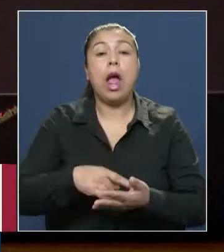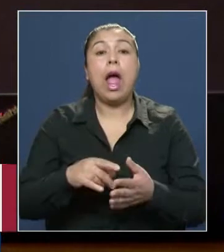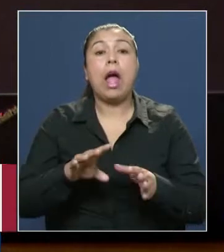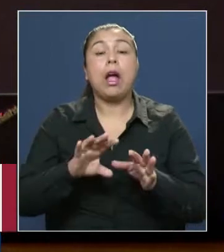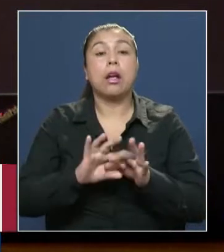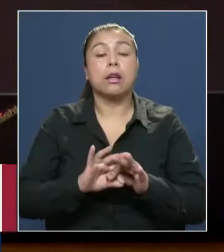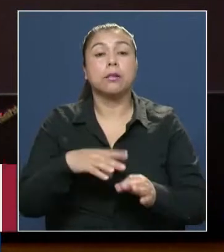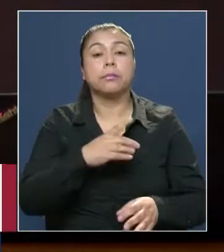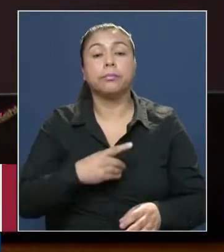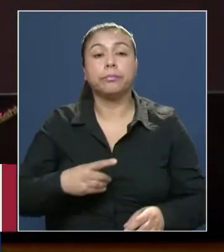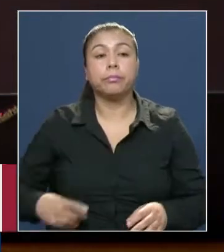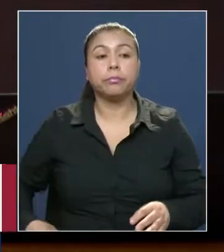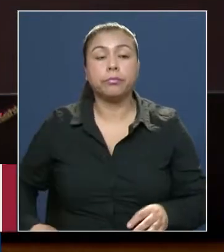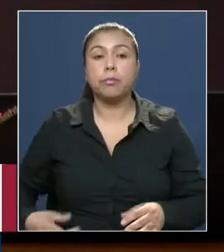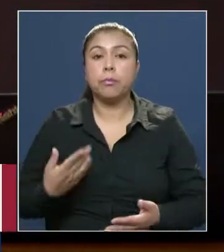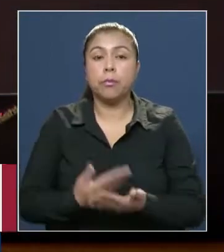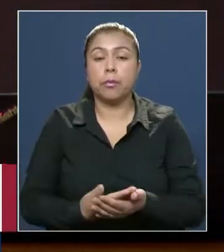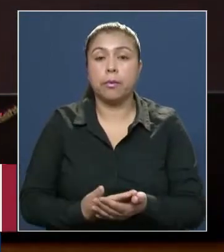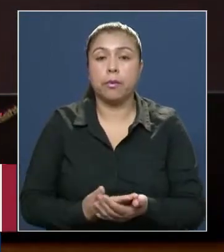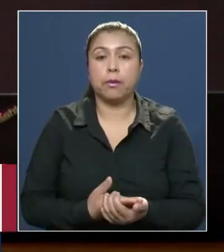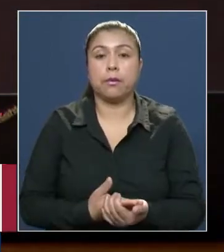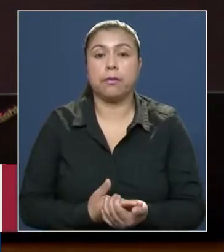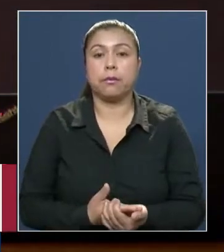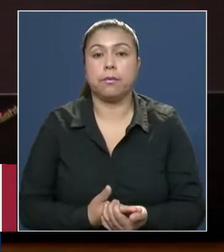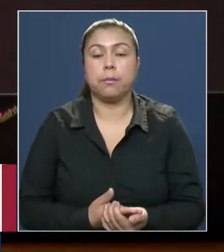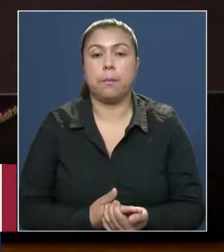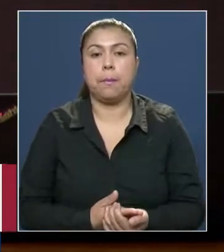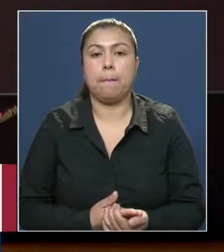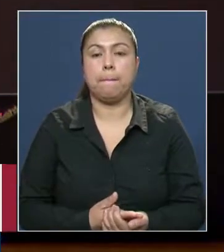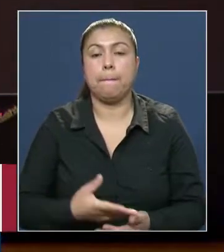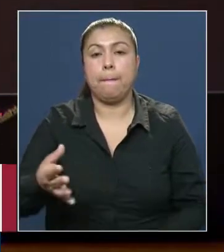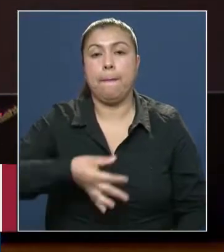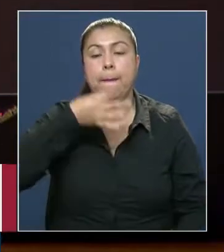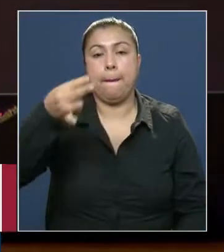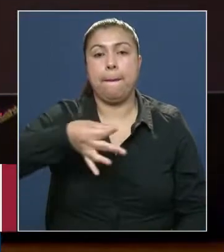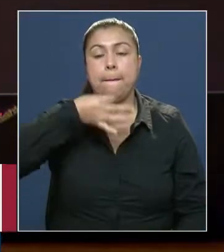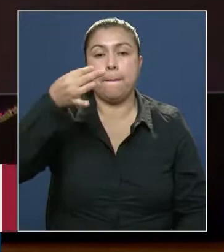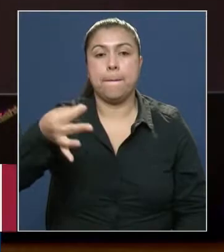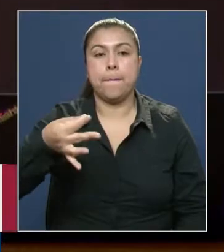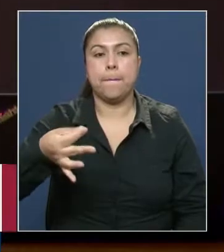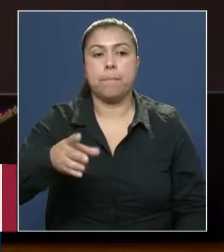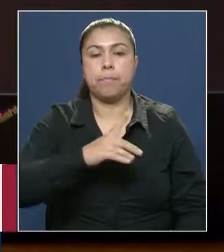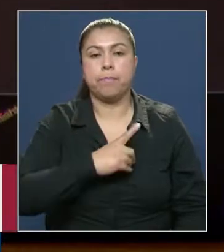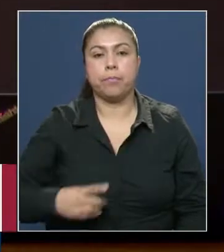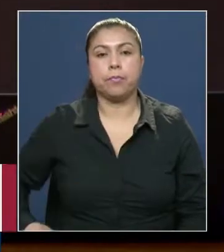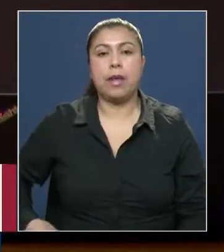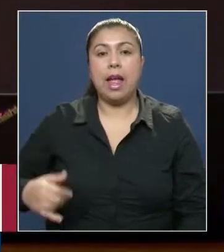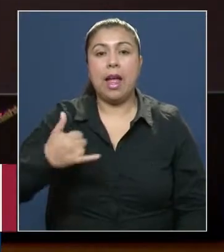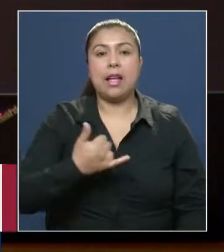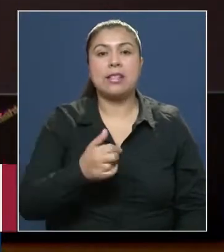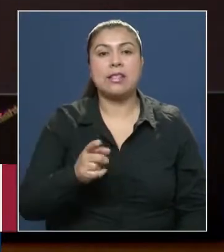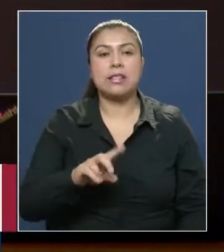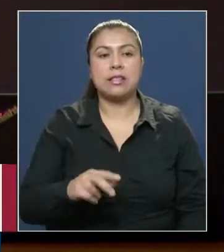A continuación, le damos la palabra al diputado Jackson.